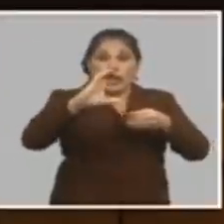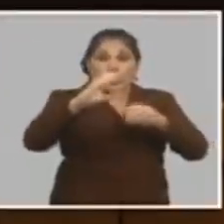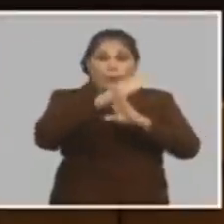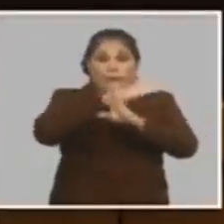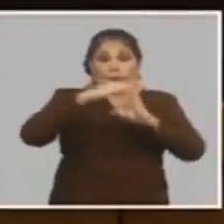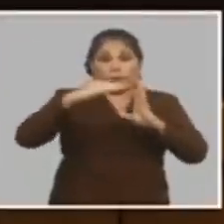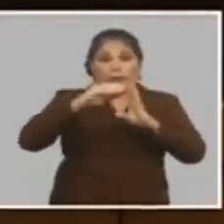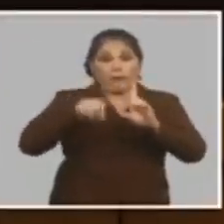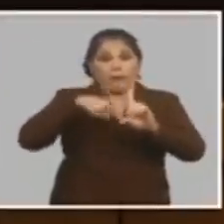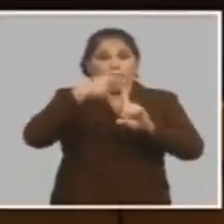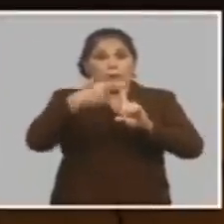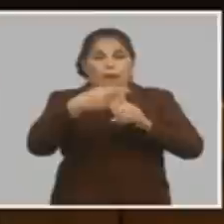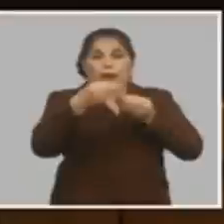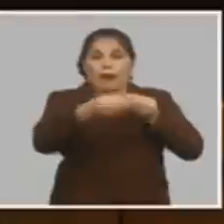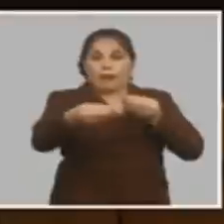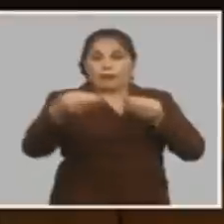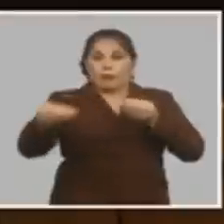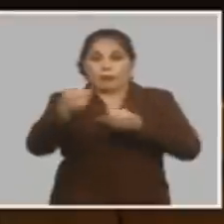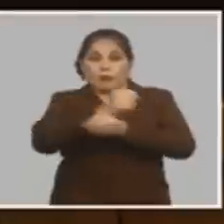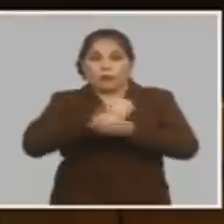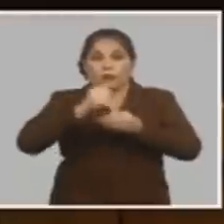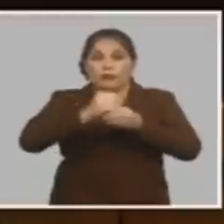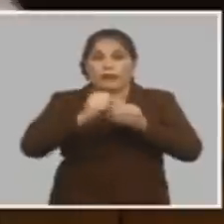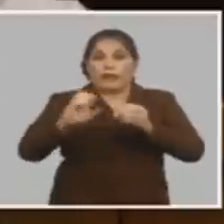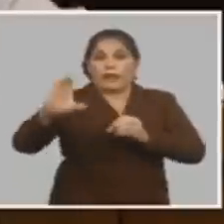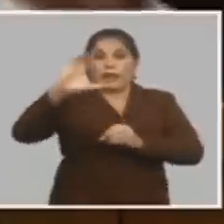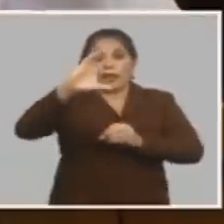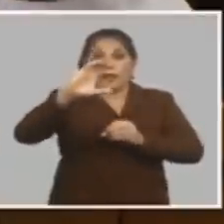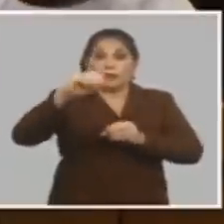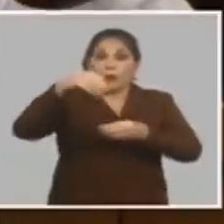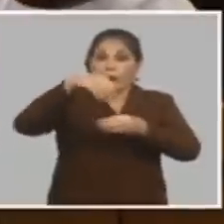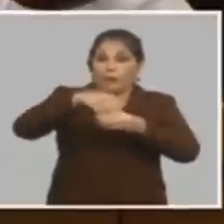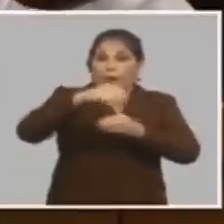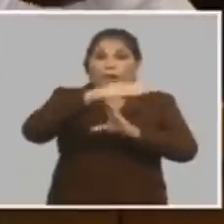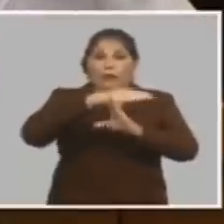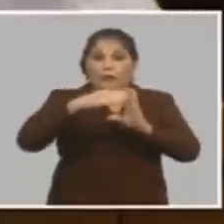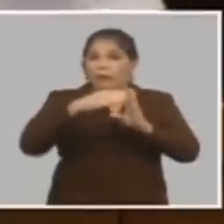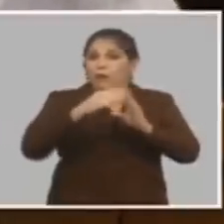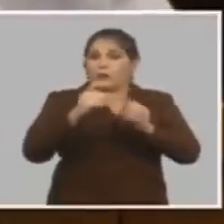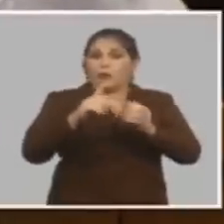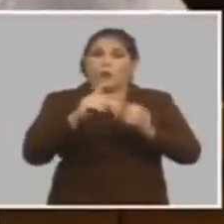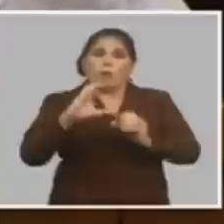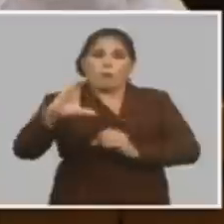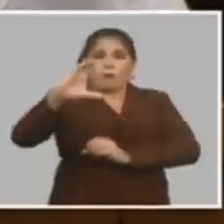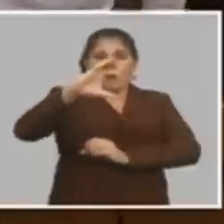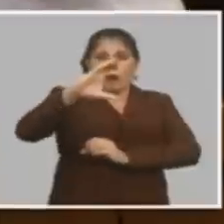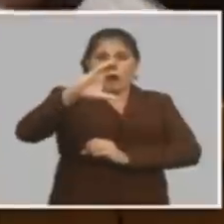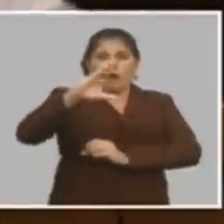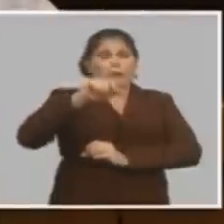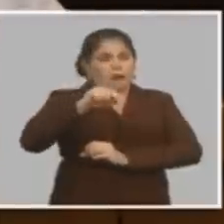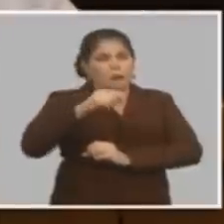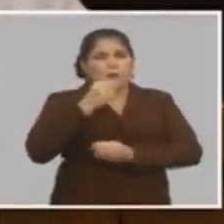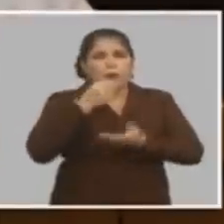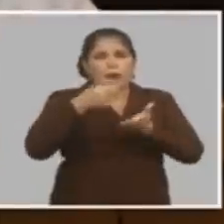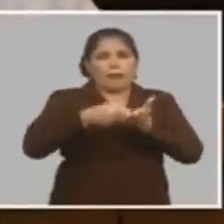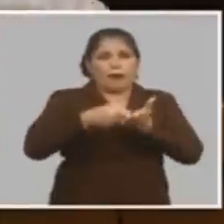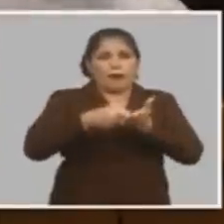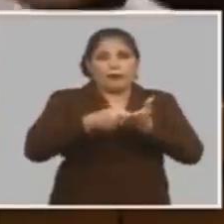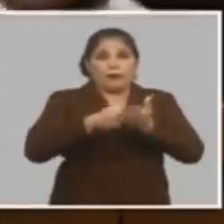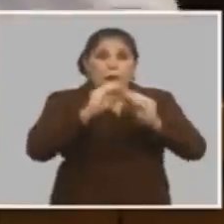sumarle la distribución de utilidades le daba el ingreso medio y si eso no y si eso no deterioraba podía pagar